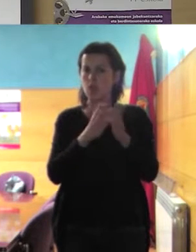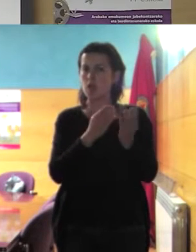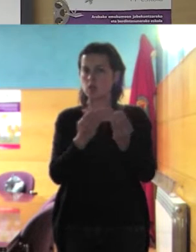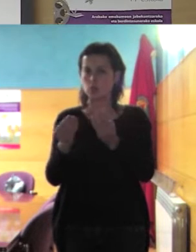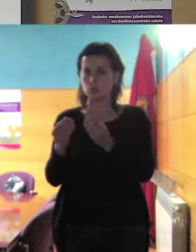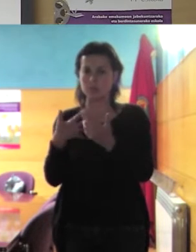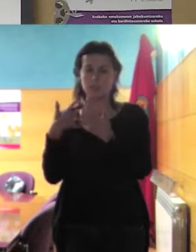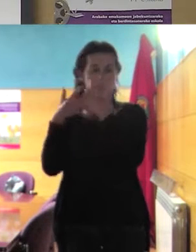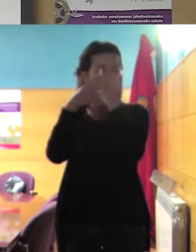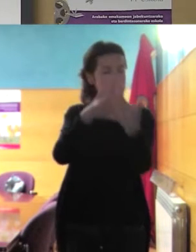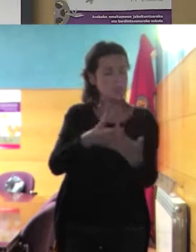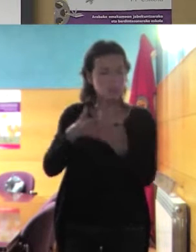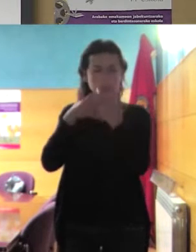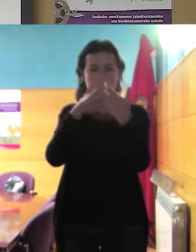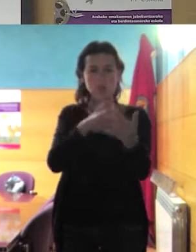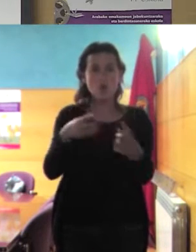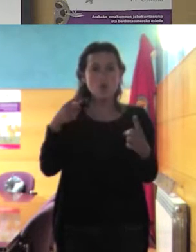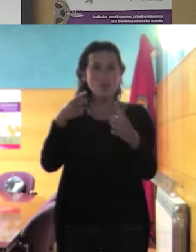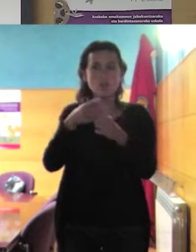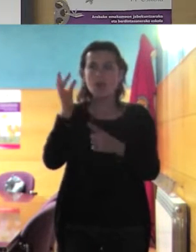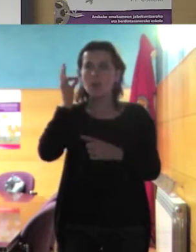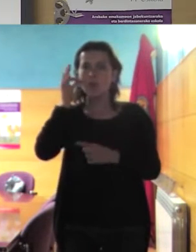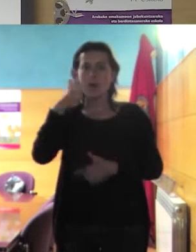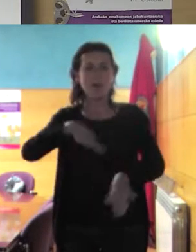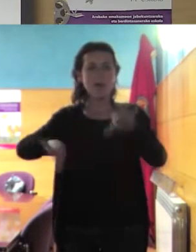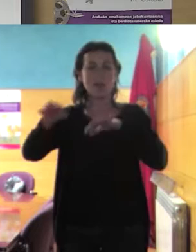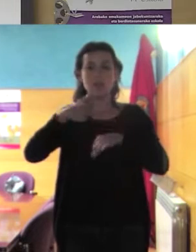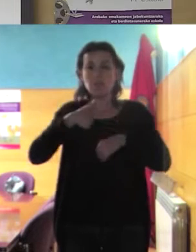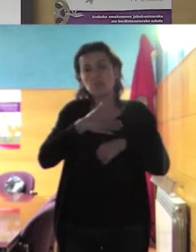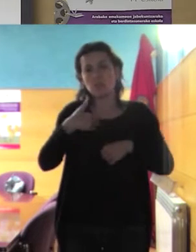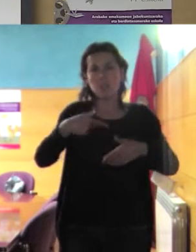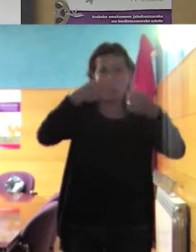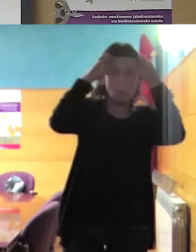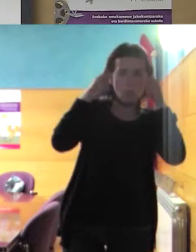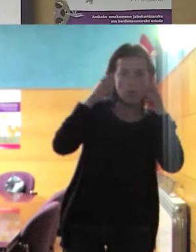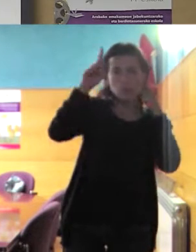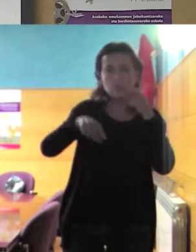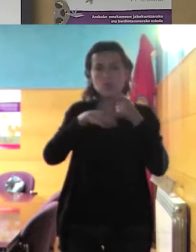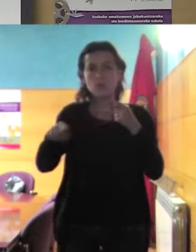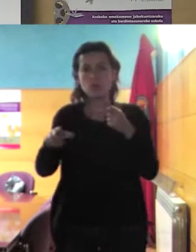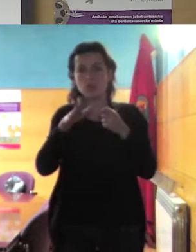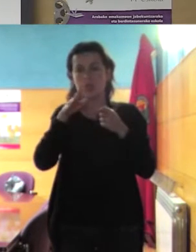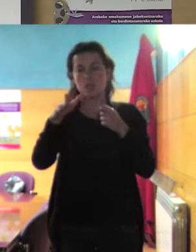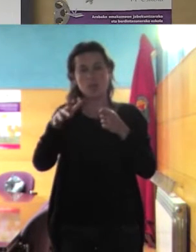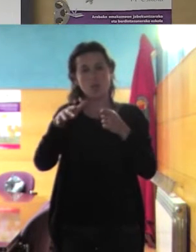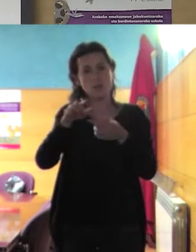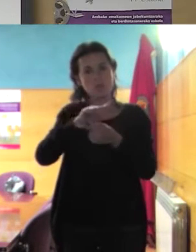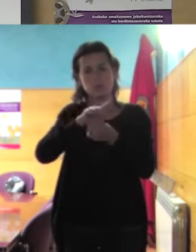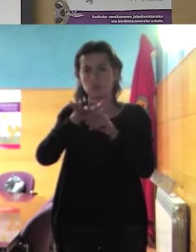mucho para que las mujeres pudieran elegir si se ponen el velo o no y ahora se está extendiendo de una manera que nos preocupa